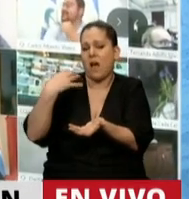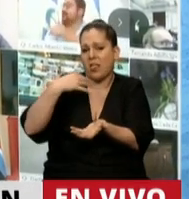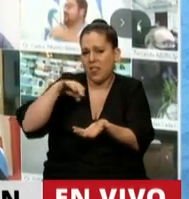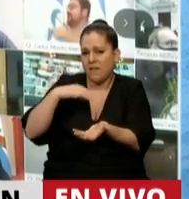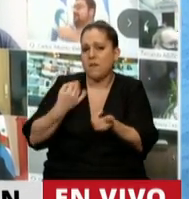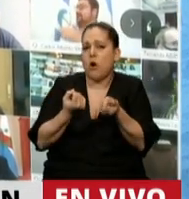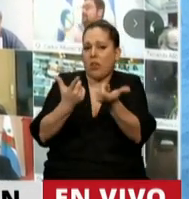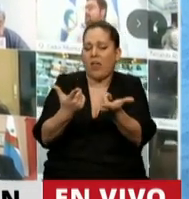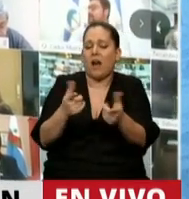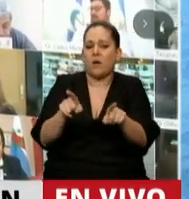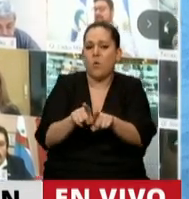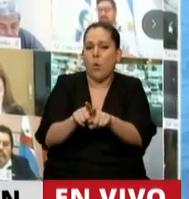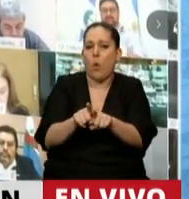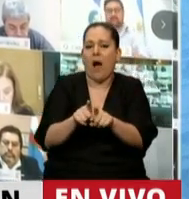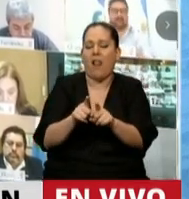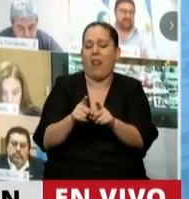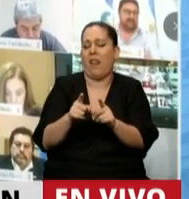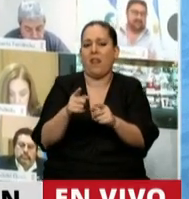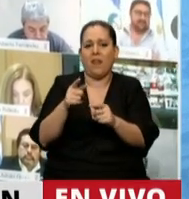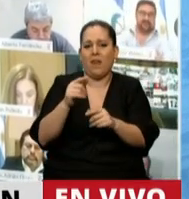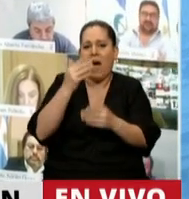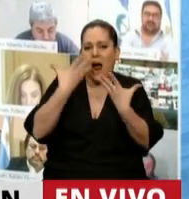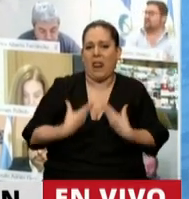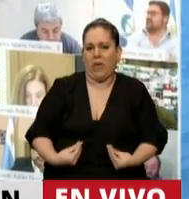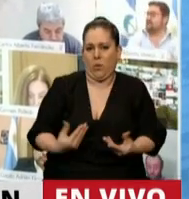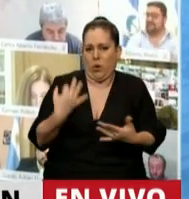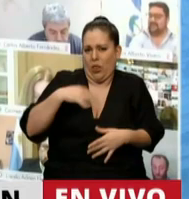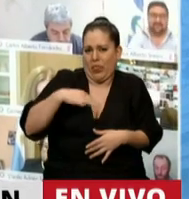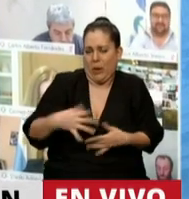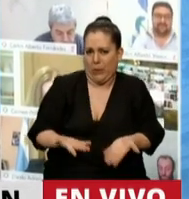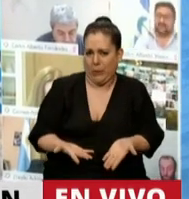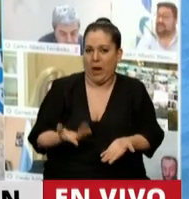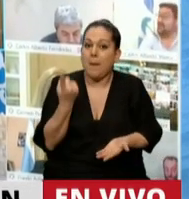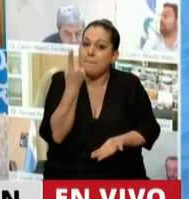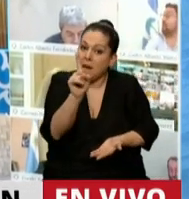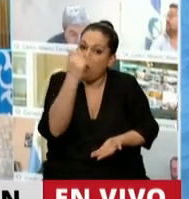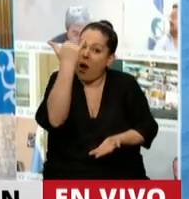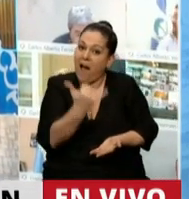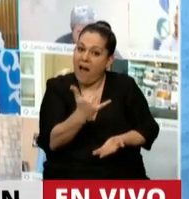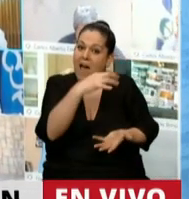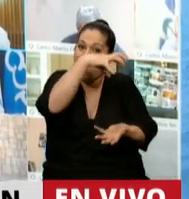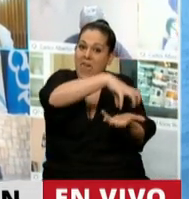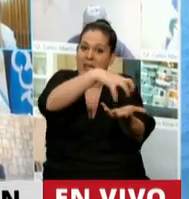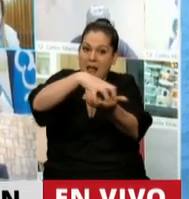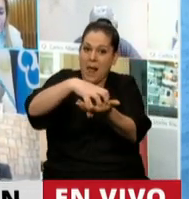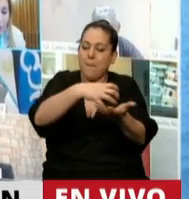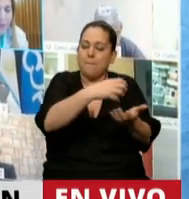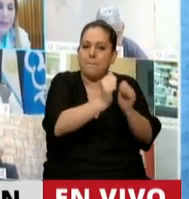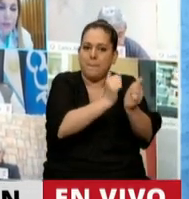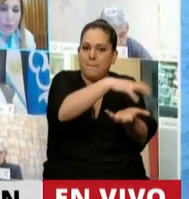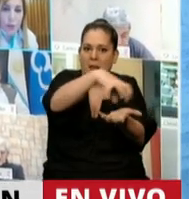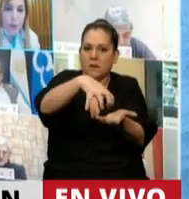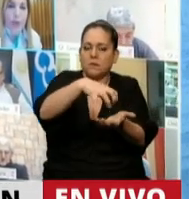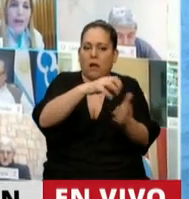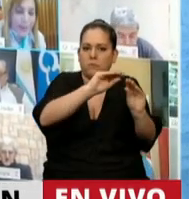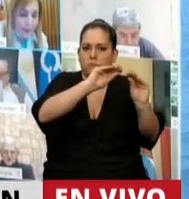llevarles alivios, pero también tenemos que distinguir a aquellas que han llegado a esta situación por la crisis